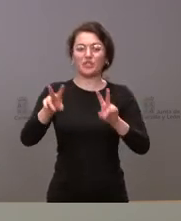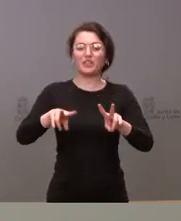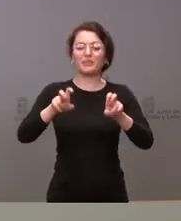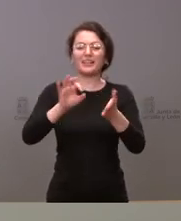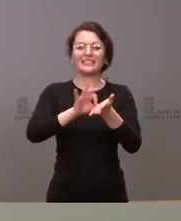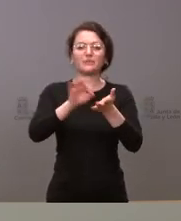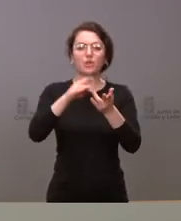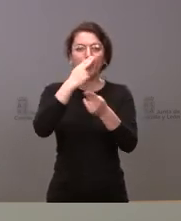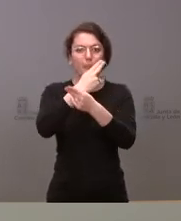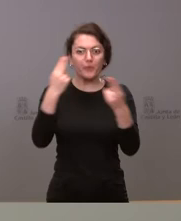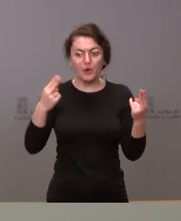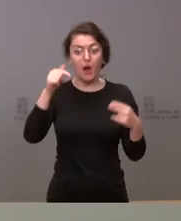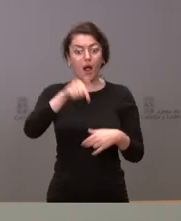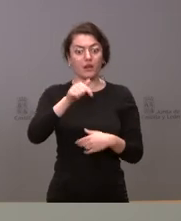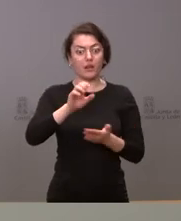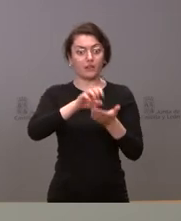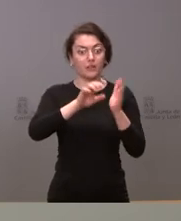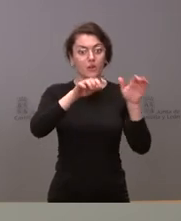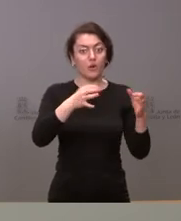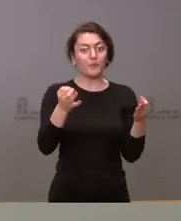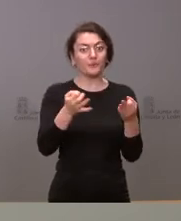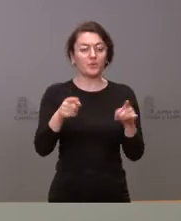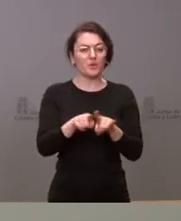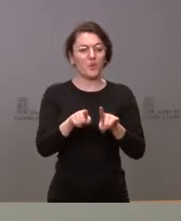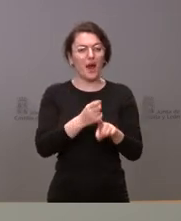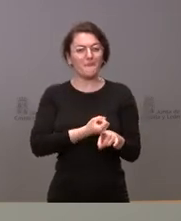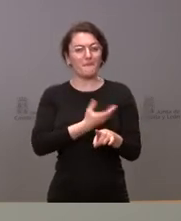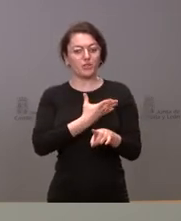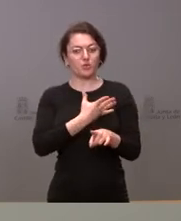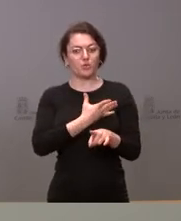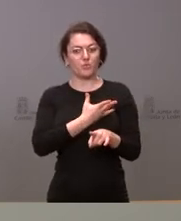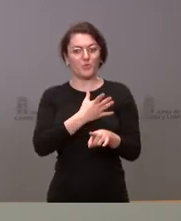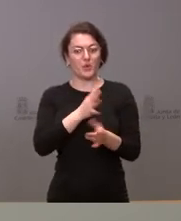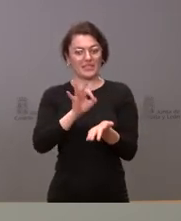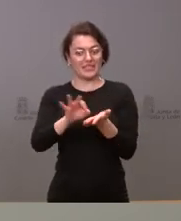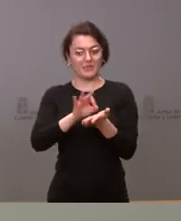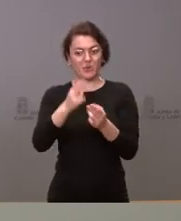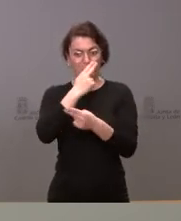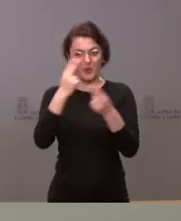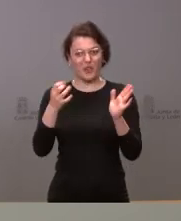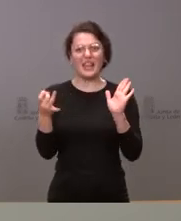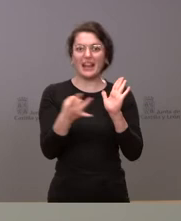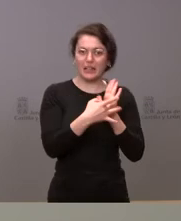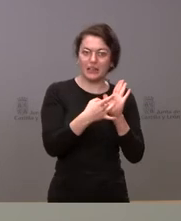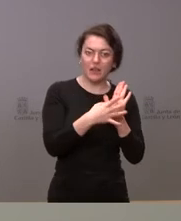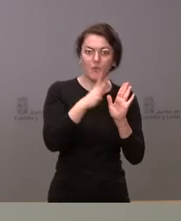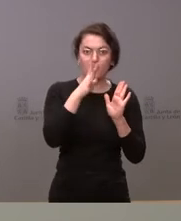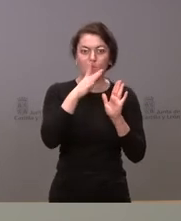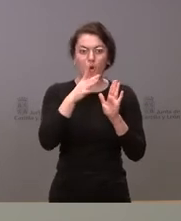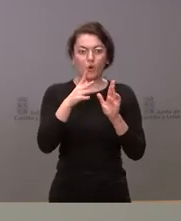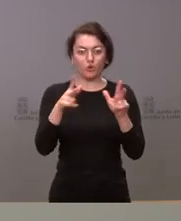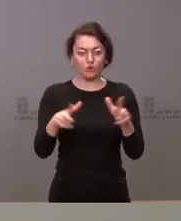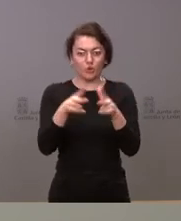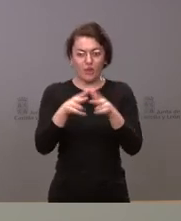bueno aquí en Castilla y León tenemos una pasión por los servicios públicos de calidad también por la cohesión social y